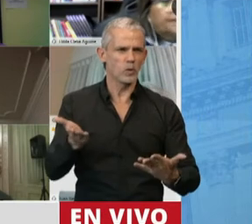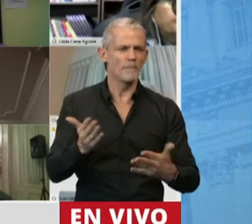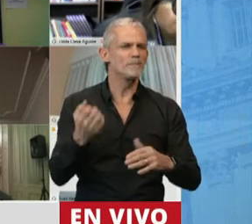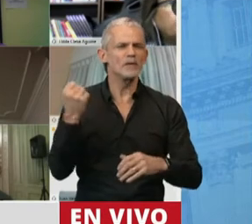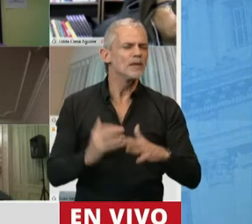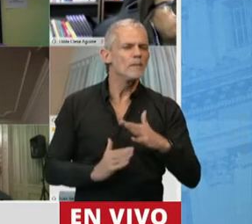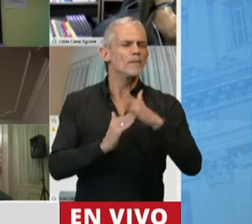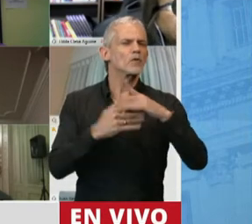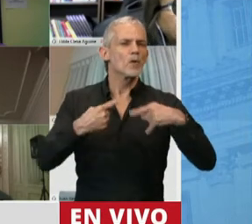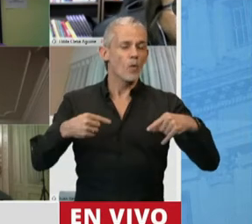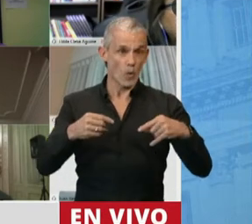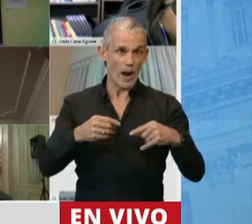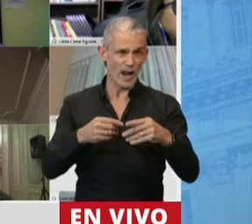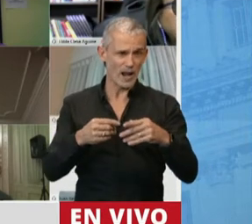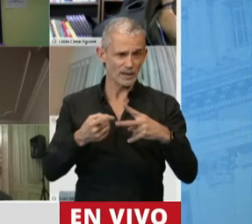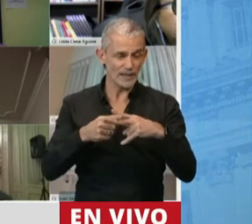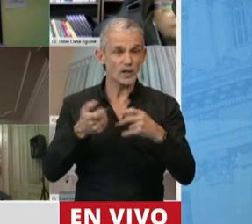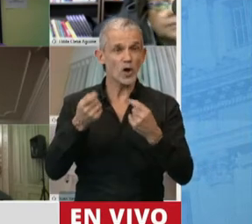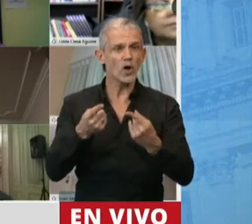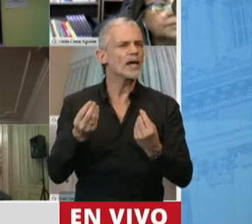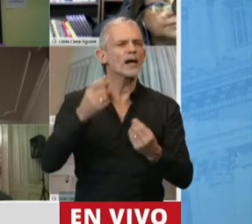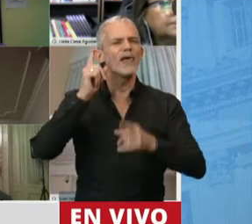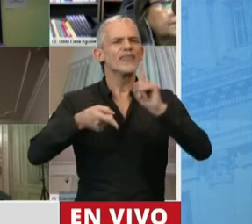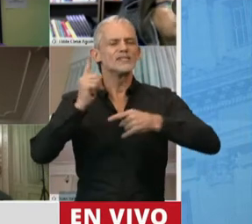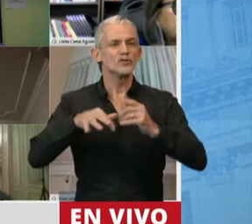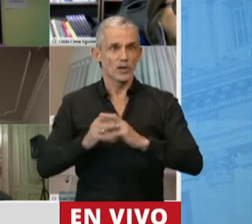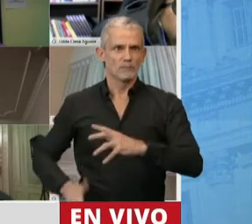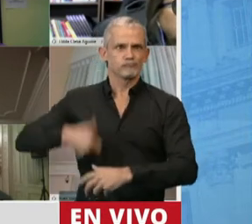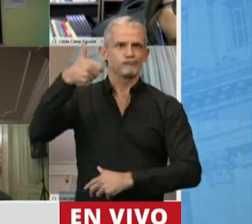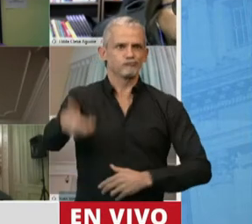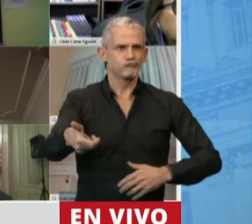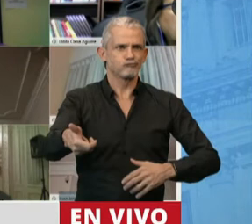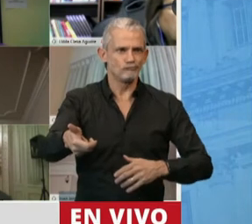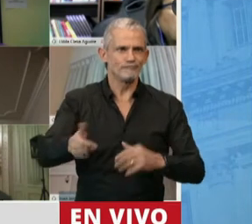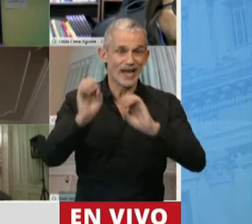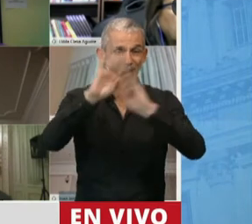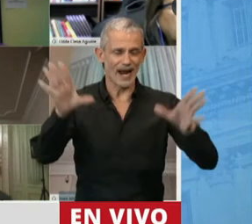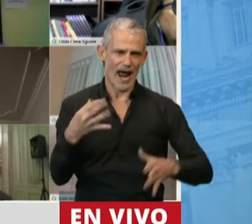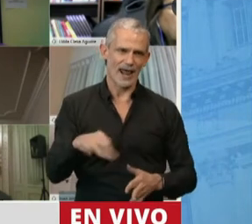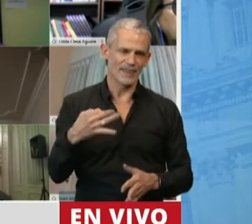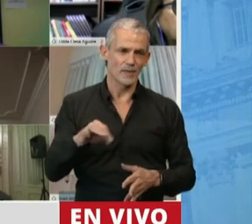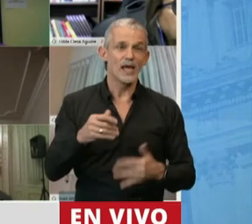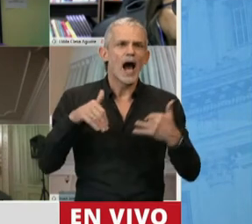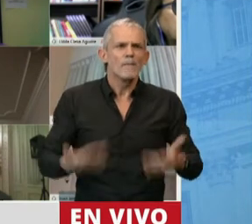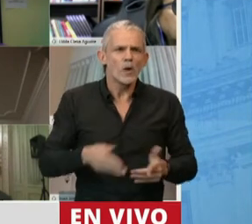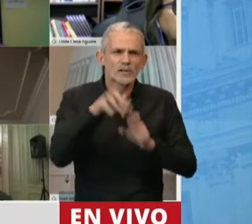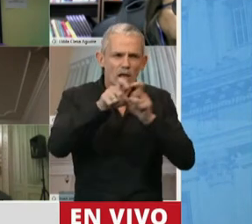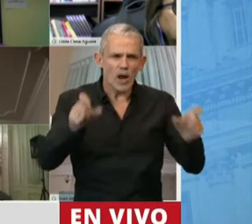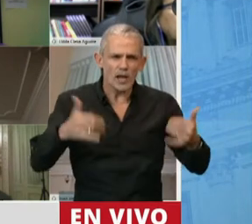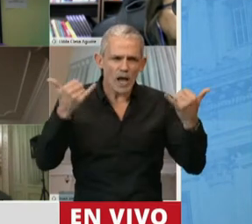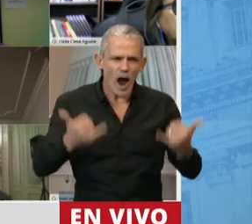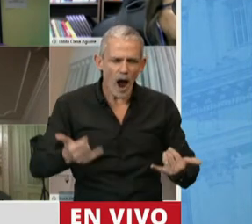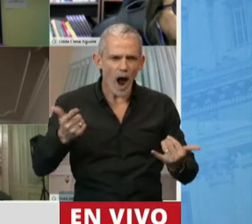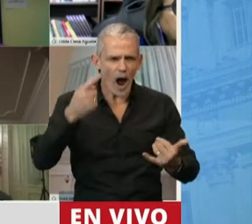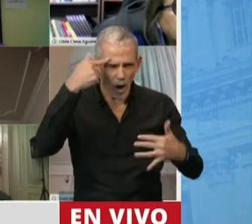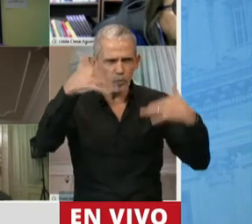tecnología se basa en plantear decisiones de inversión claras y aprovechando el recurso humano que tiene de excelencia